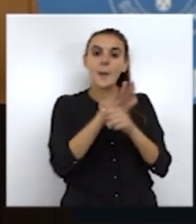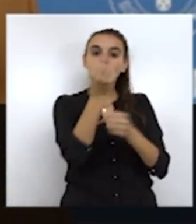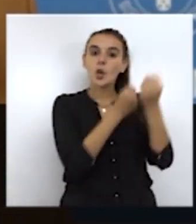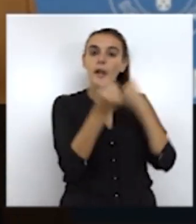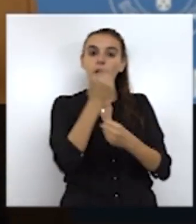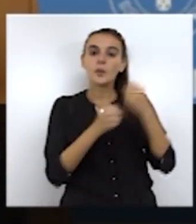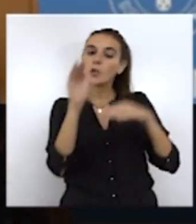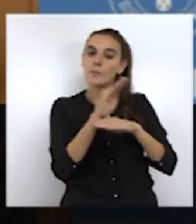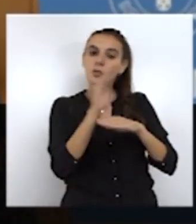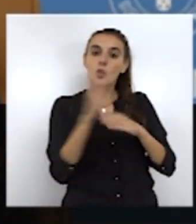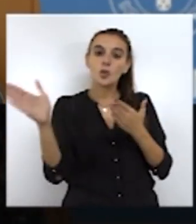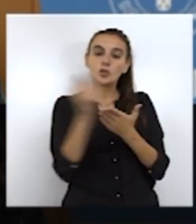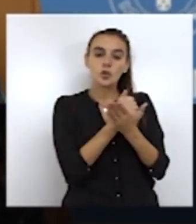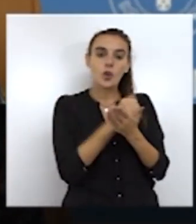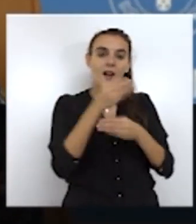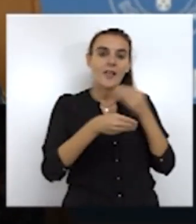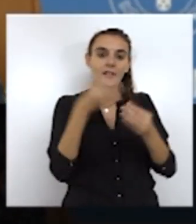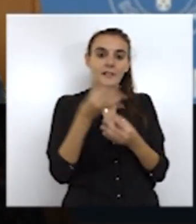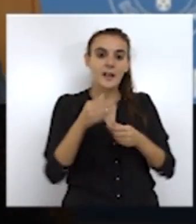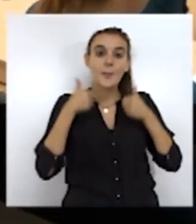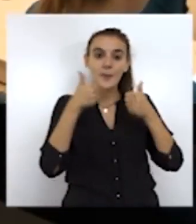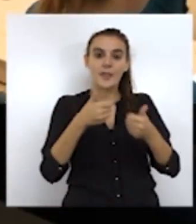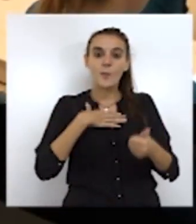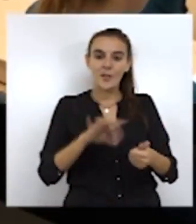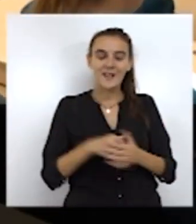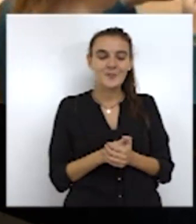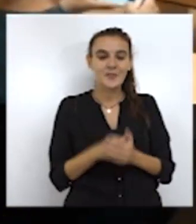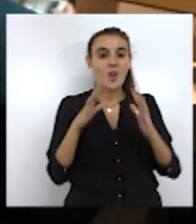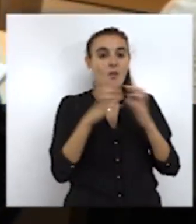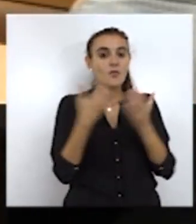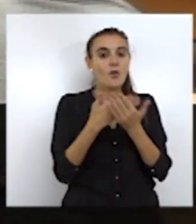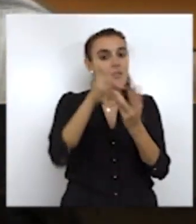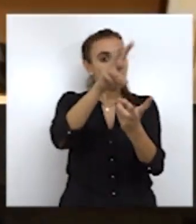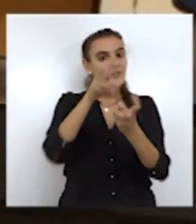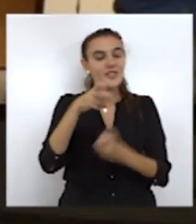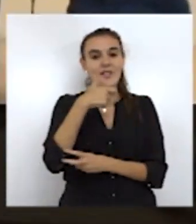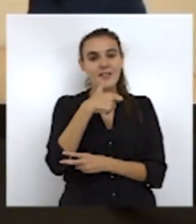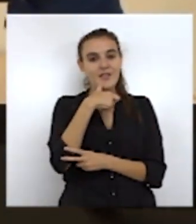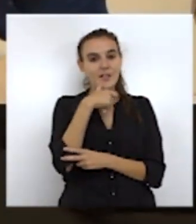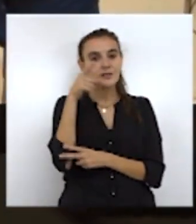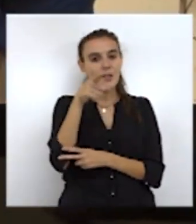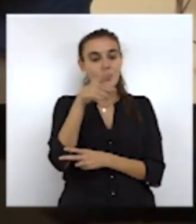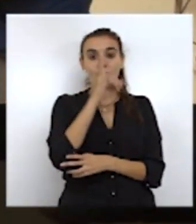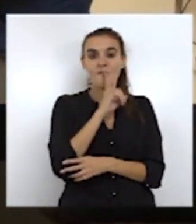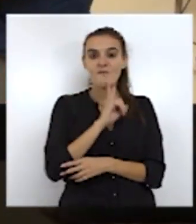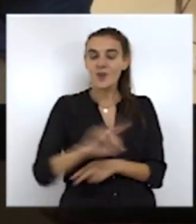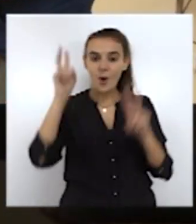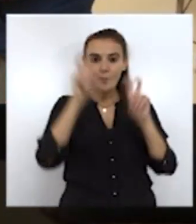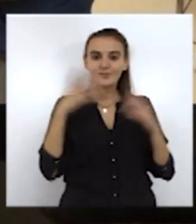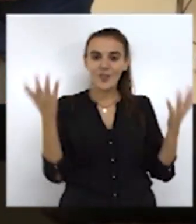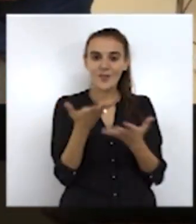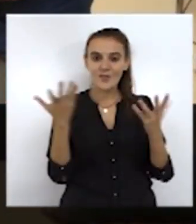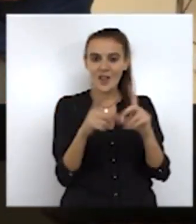económico y de inversores entre todos seamos capaces de ponerla en marcha Los incentivos fiscales de Ceuta también van a ser otro de los atractivos para